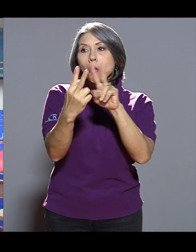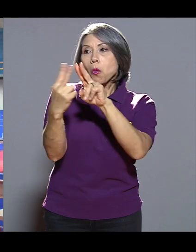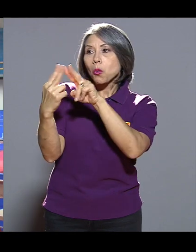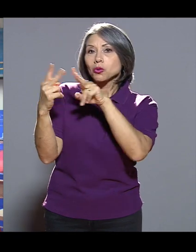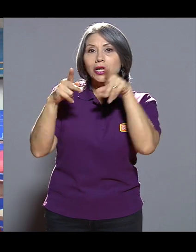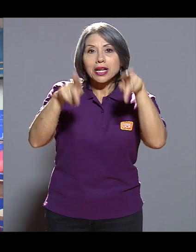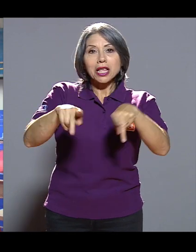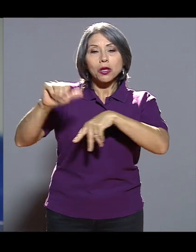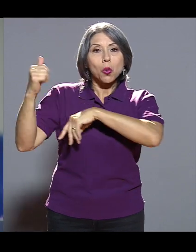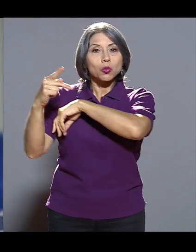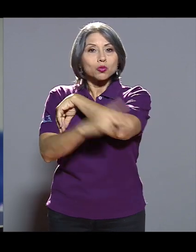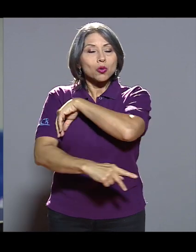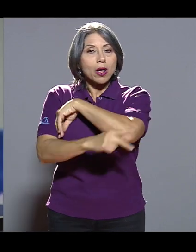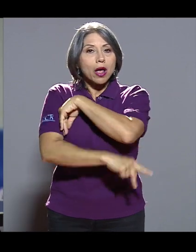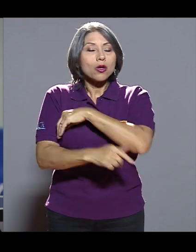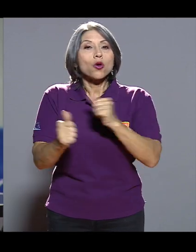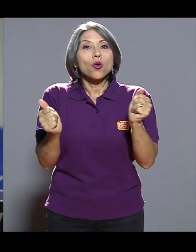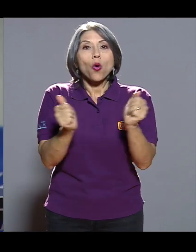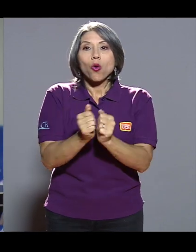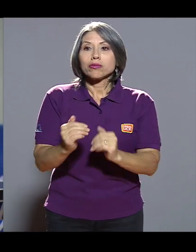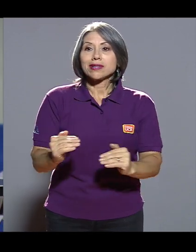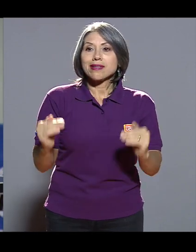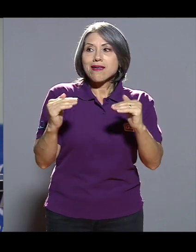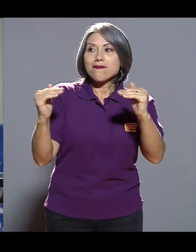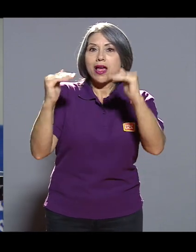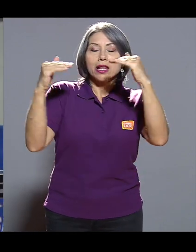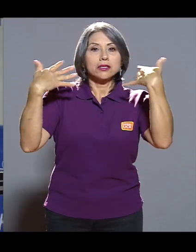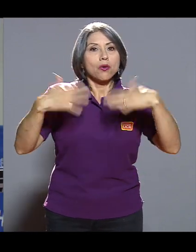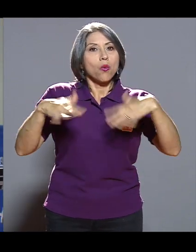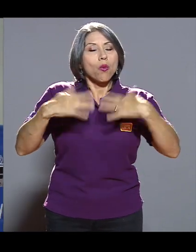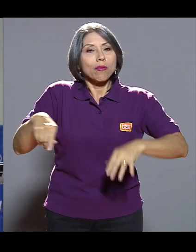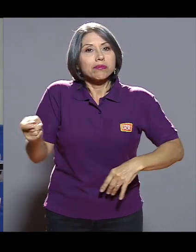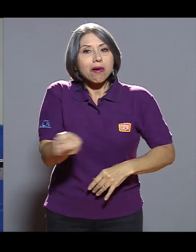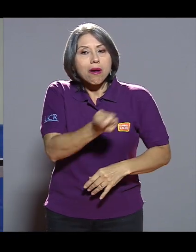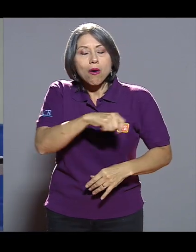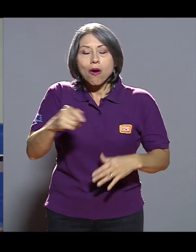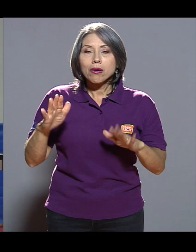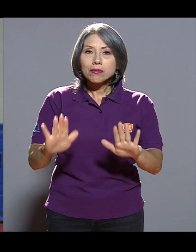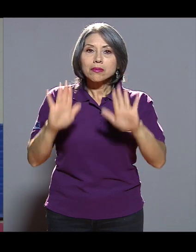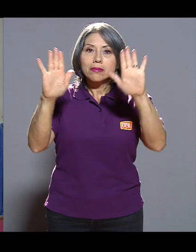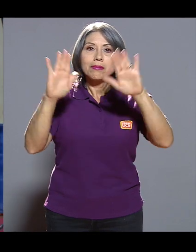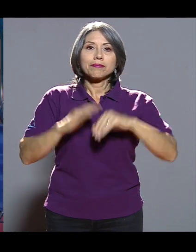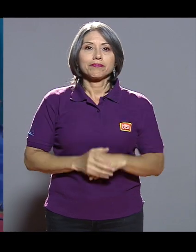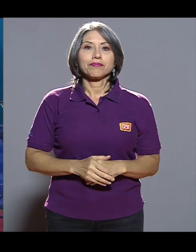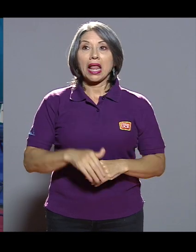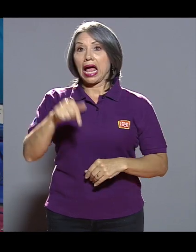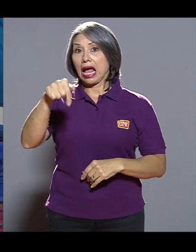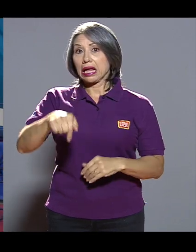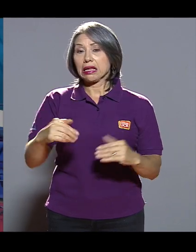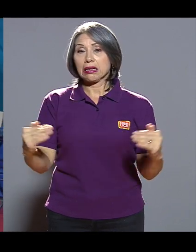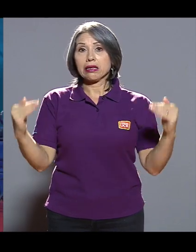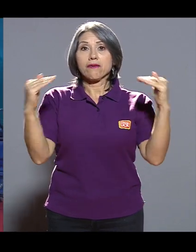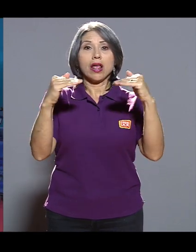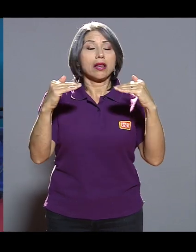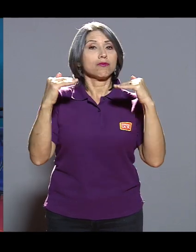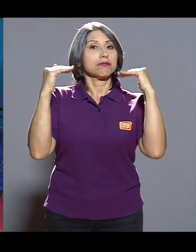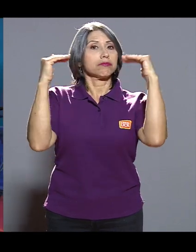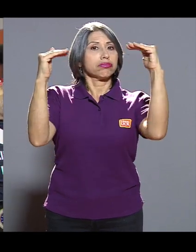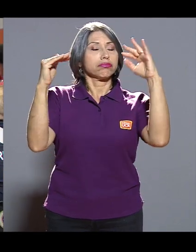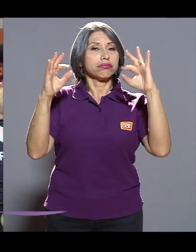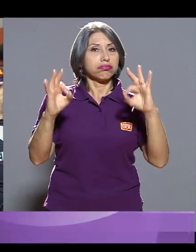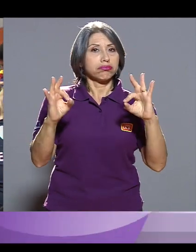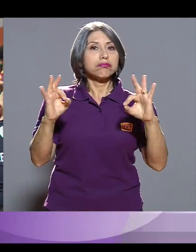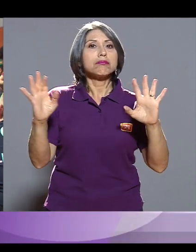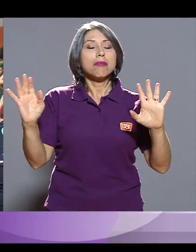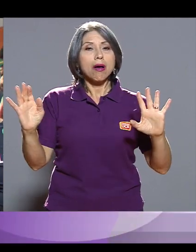gente de otras latitudes y con los niveles en tenis de mesa, que ya es una maravilla. El nivel aquí es verdaderamente alto, sea,